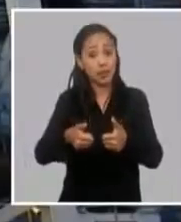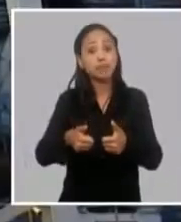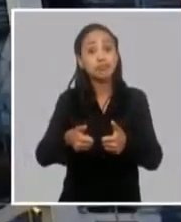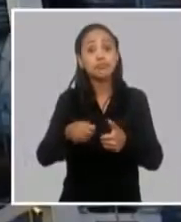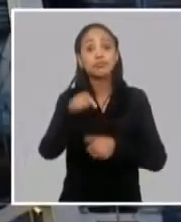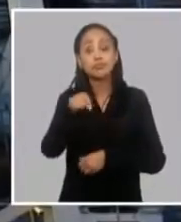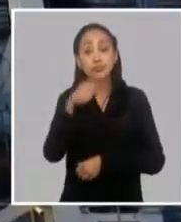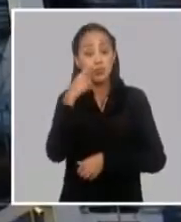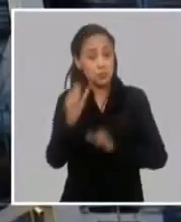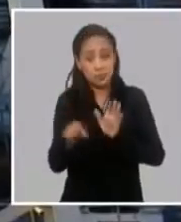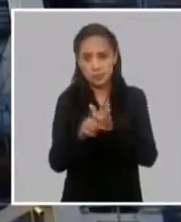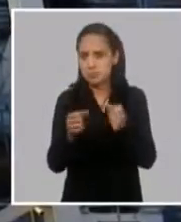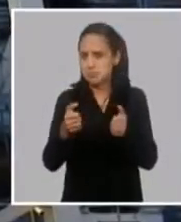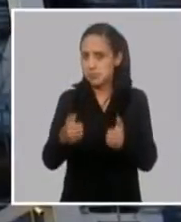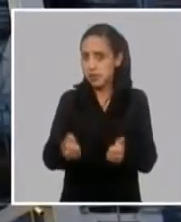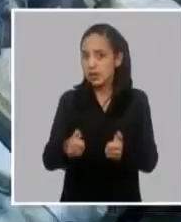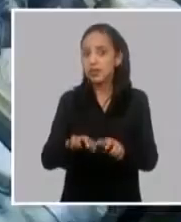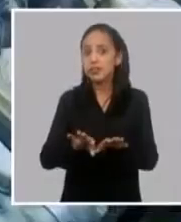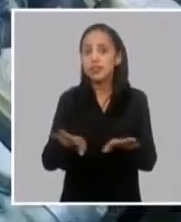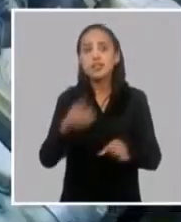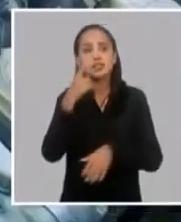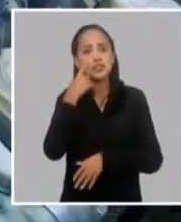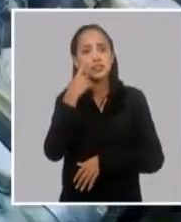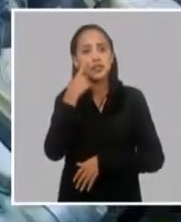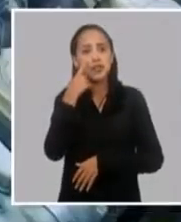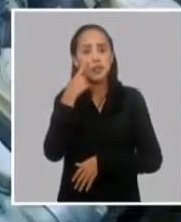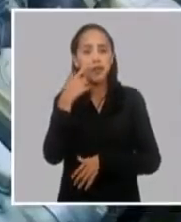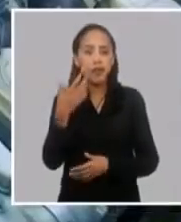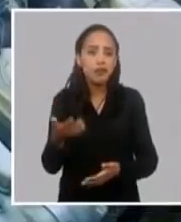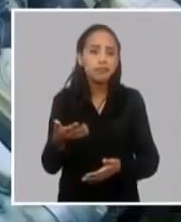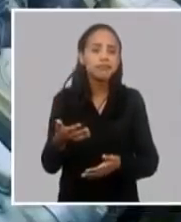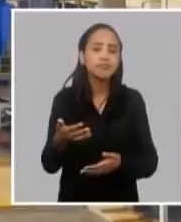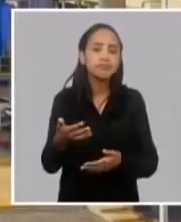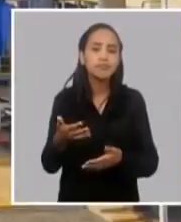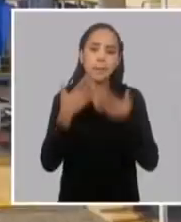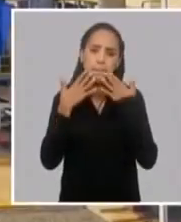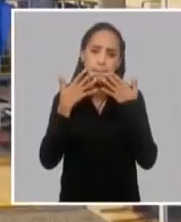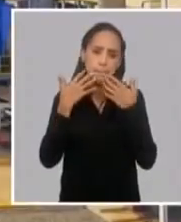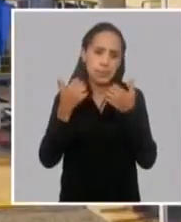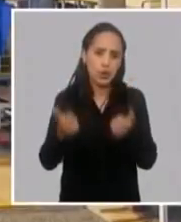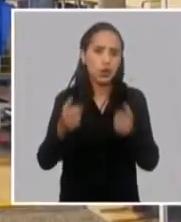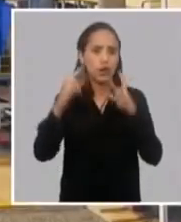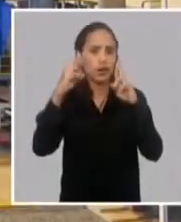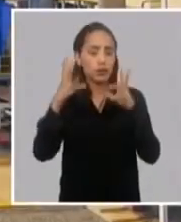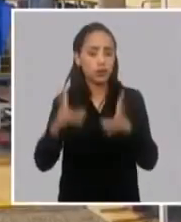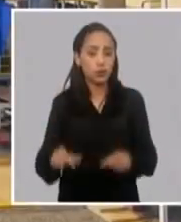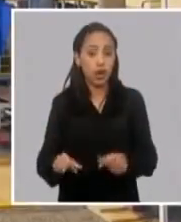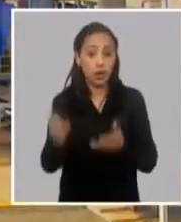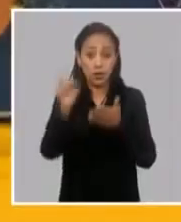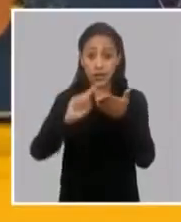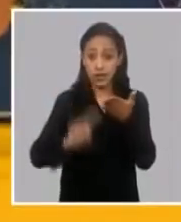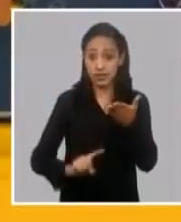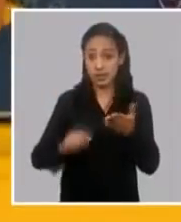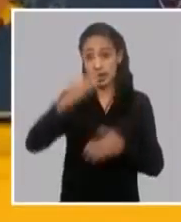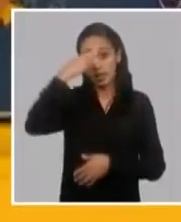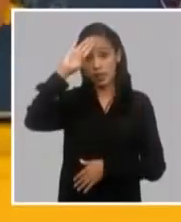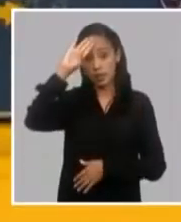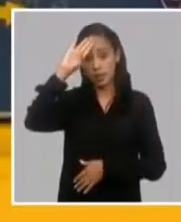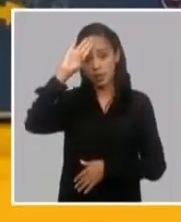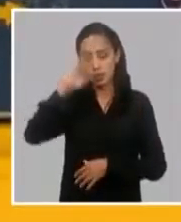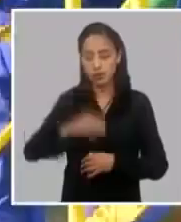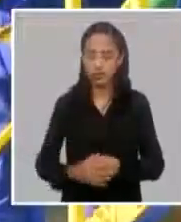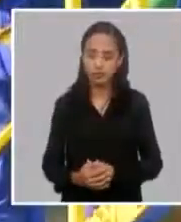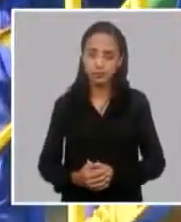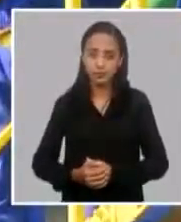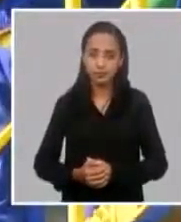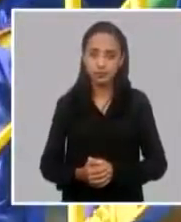y por tanto ya esto sí tiene un impacto importante en todo el Sistema Energético Nacional, lo cual nos pone unas condiciones más